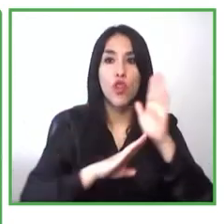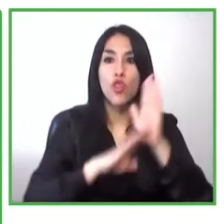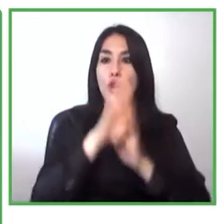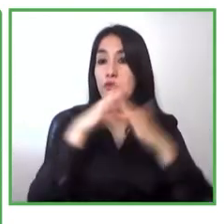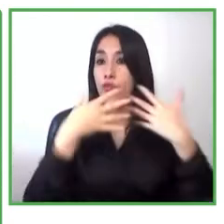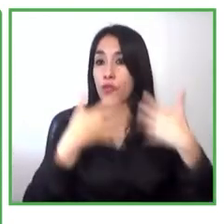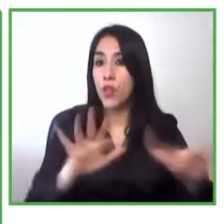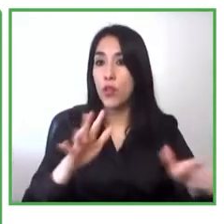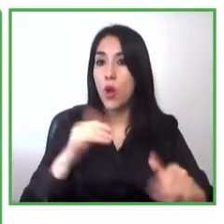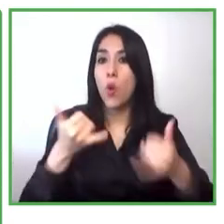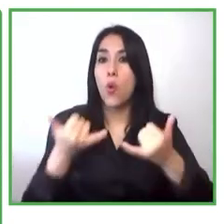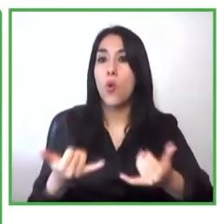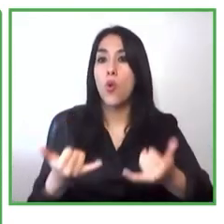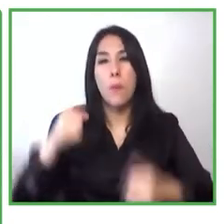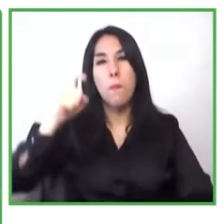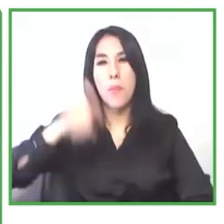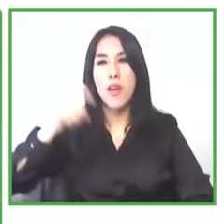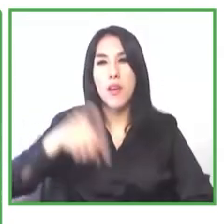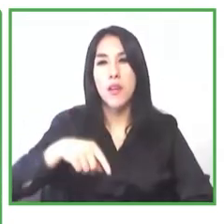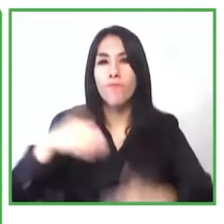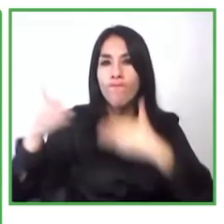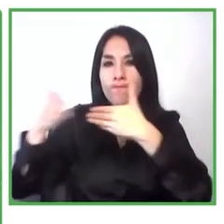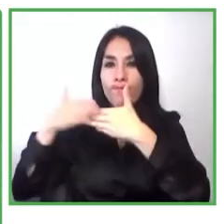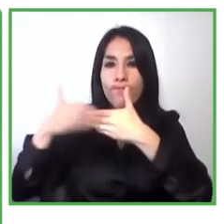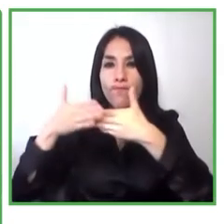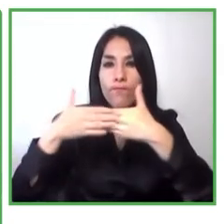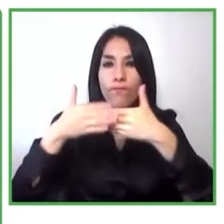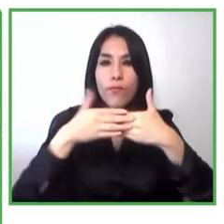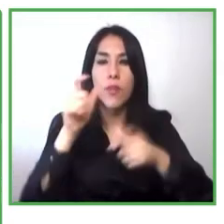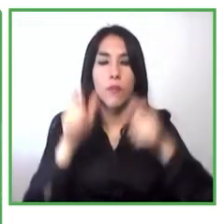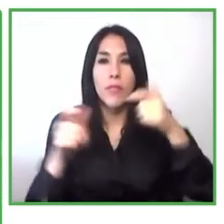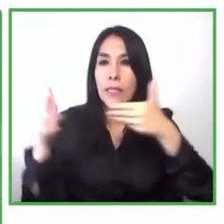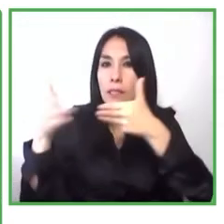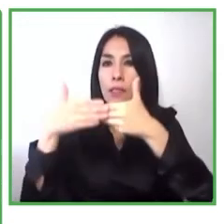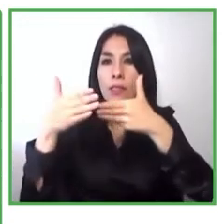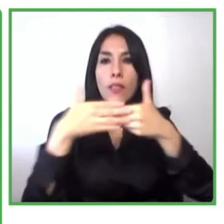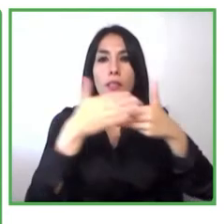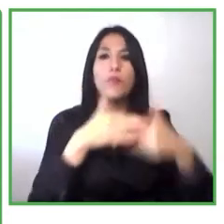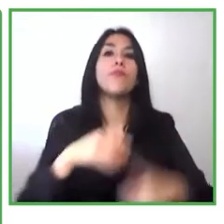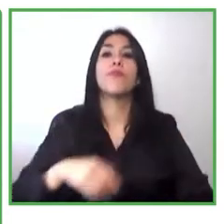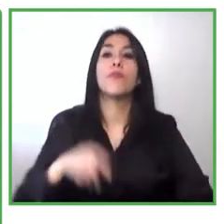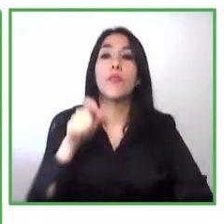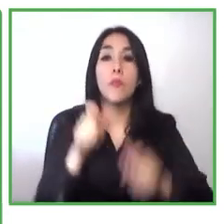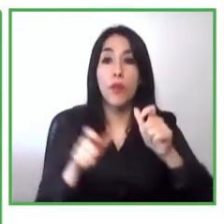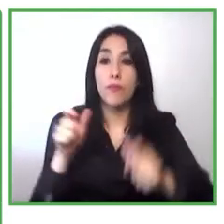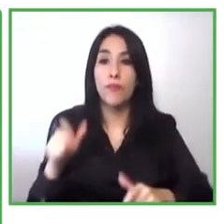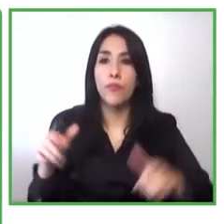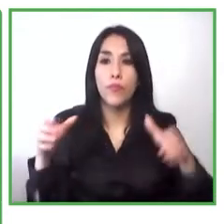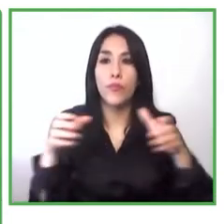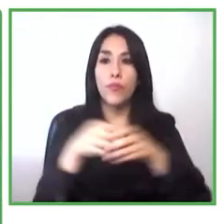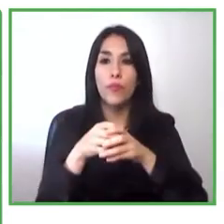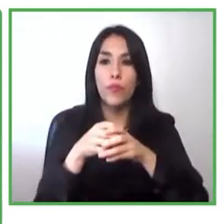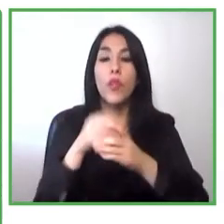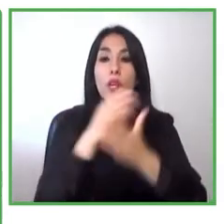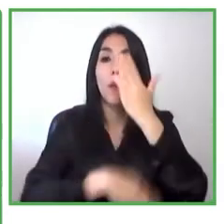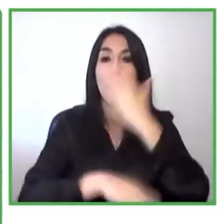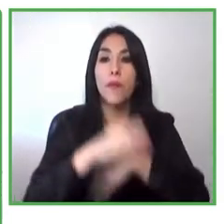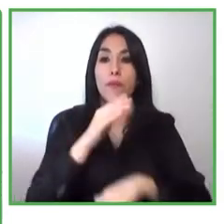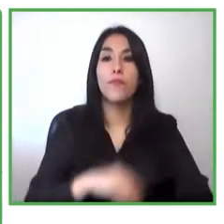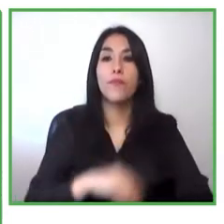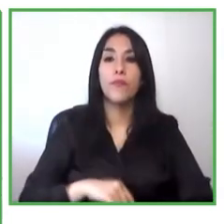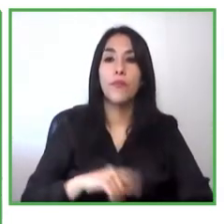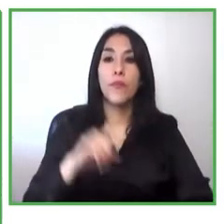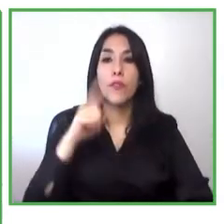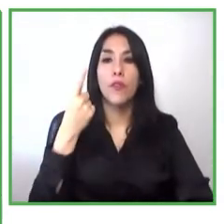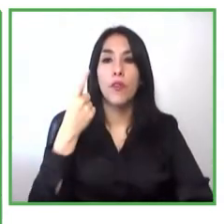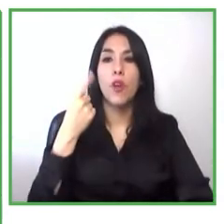la población con discapacidad. Y dentro de eso, unos primeros apoyos a la incubación, unos primeros acercamientos a las herramientas que